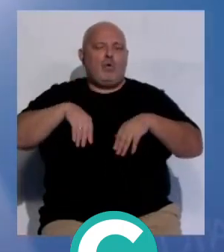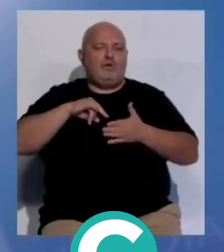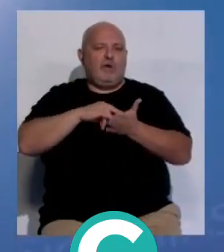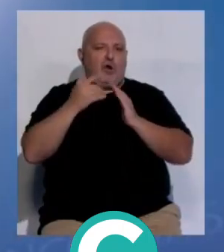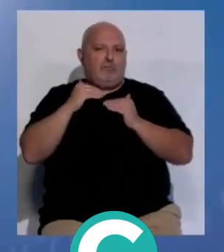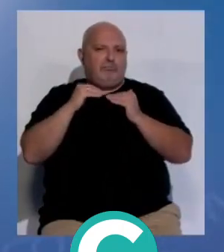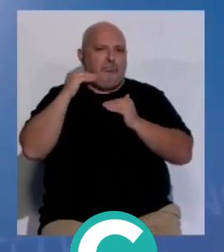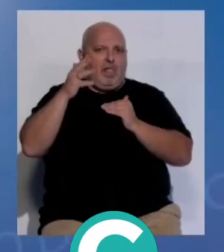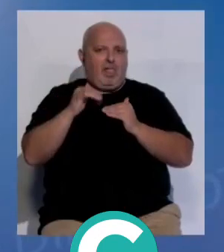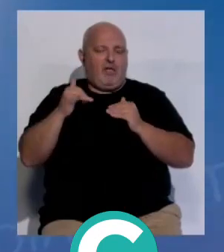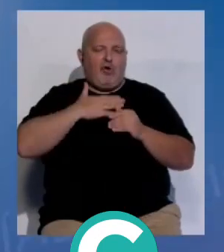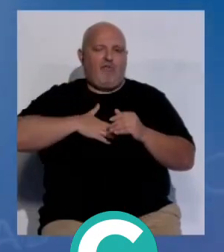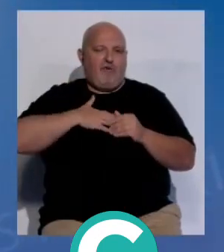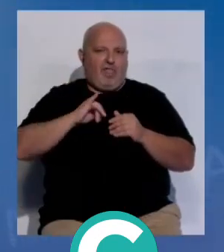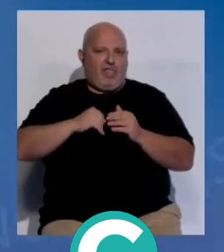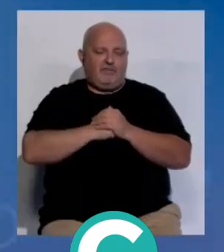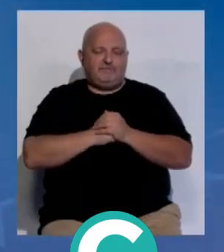avances en confort